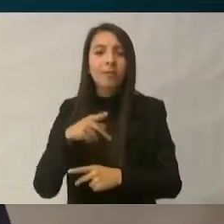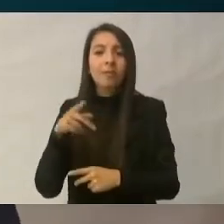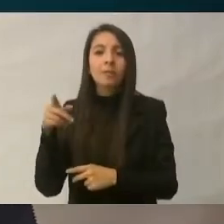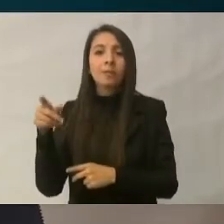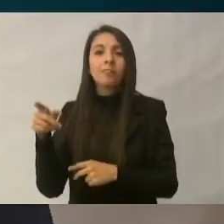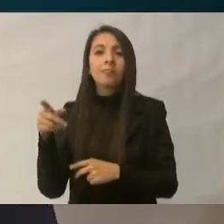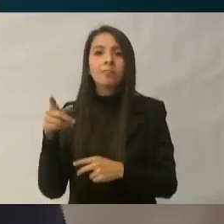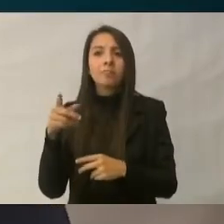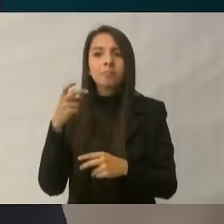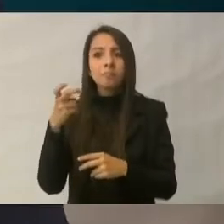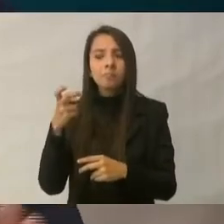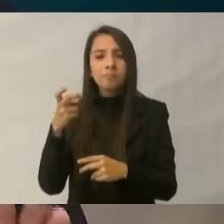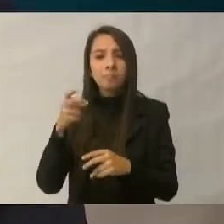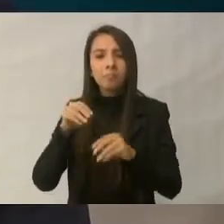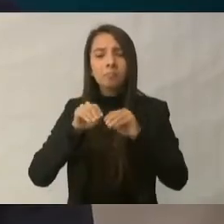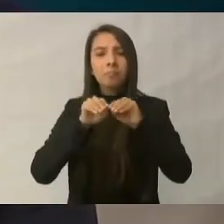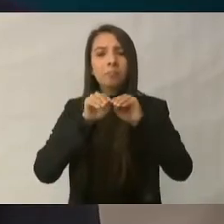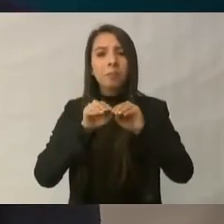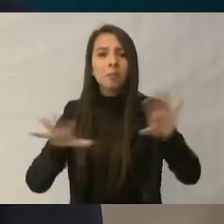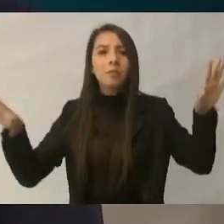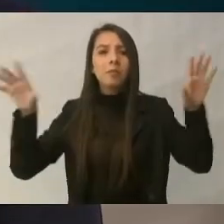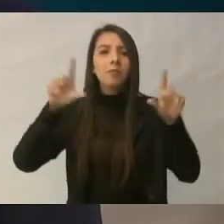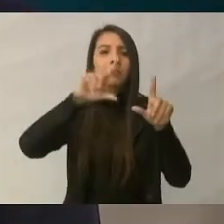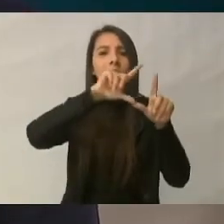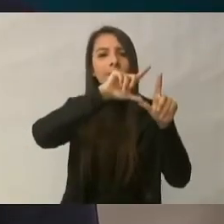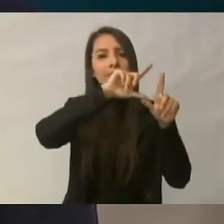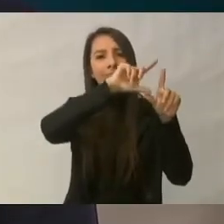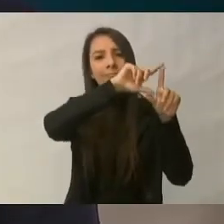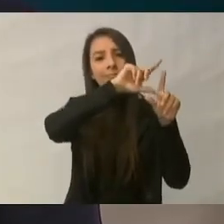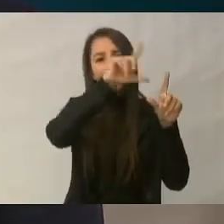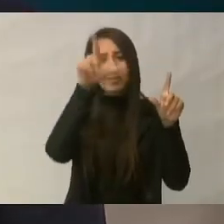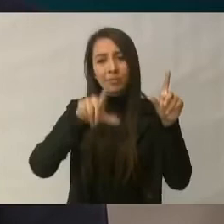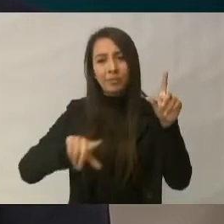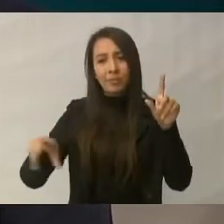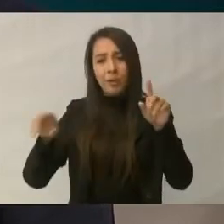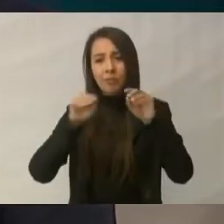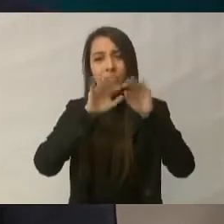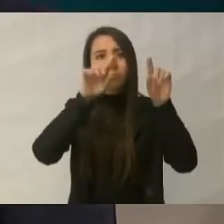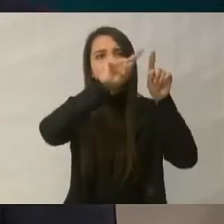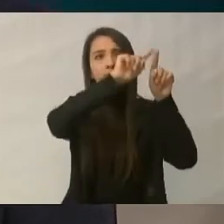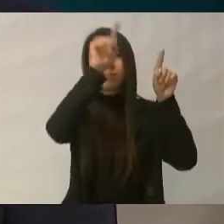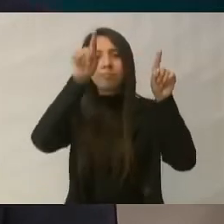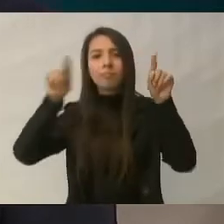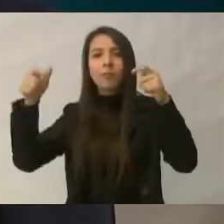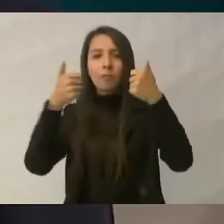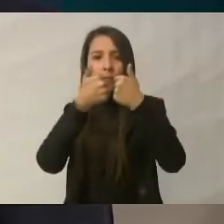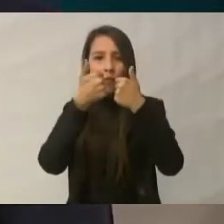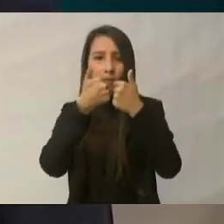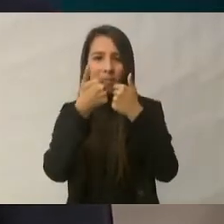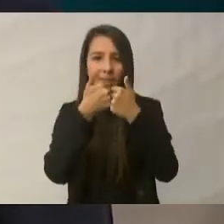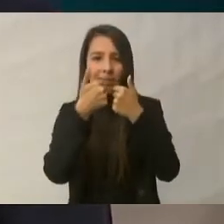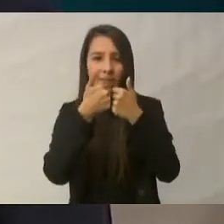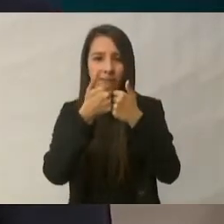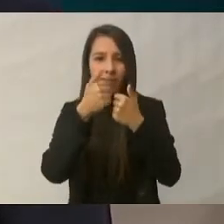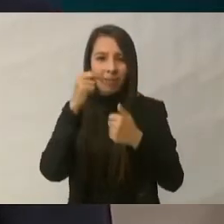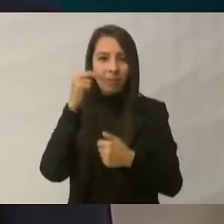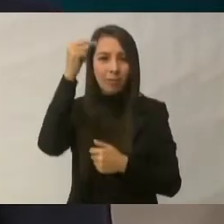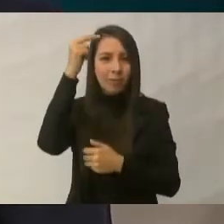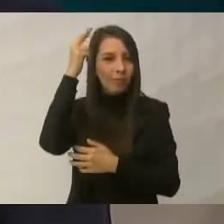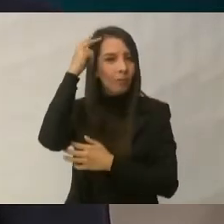al resto de la frontera norte. Porfirio Díaz también sostuvo